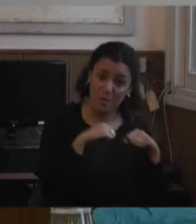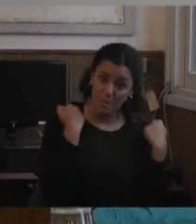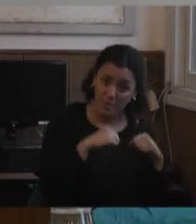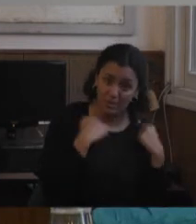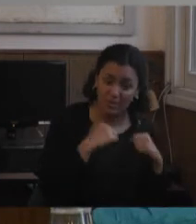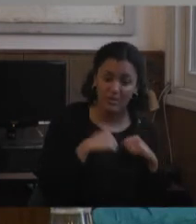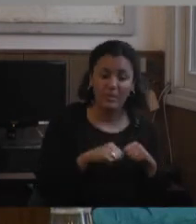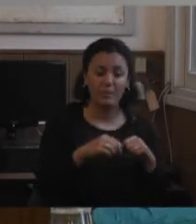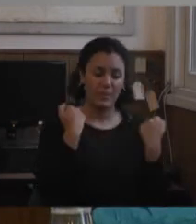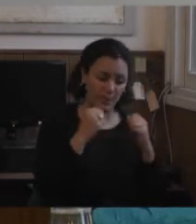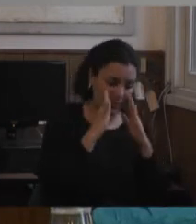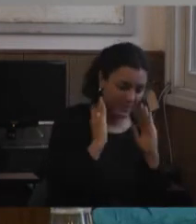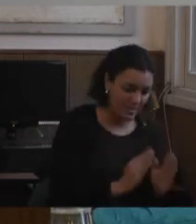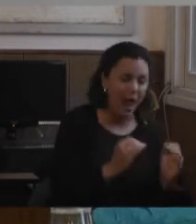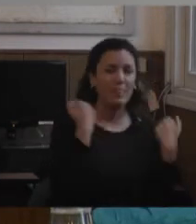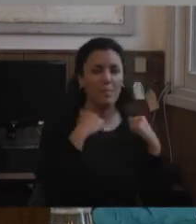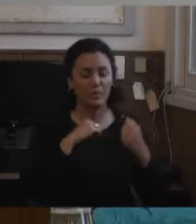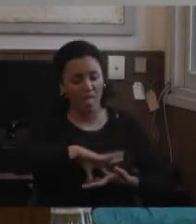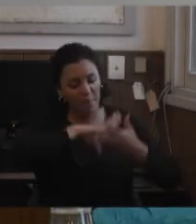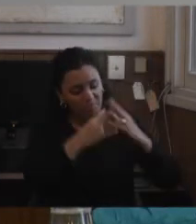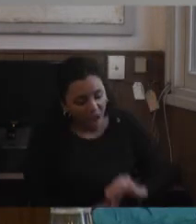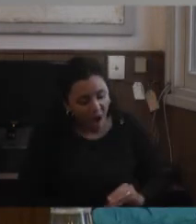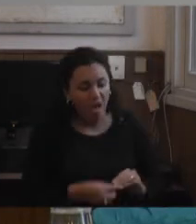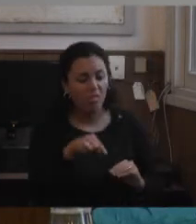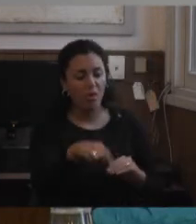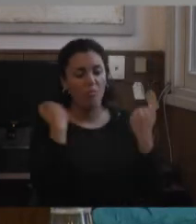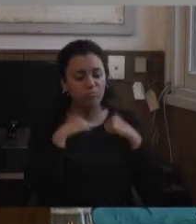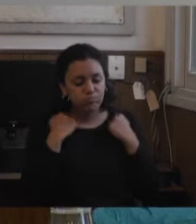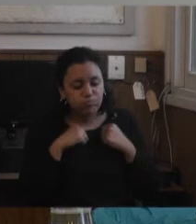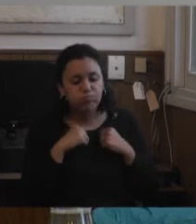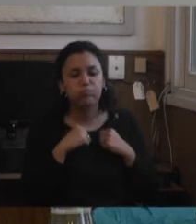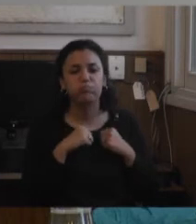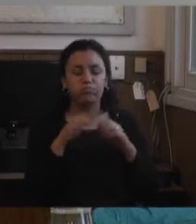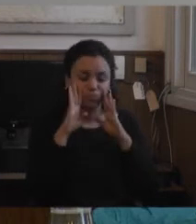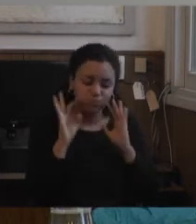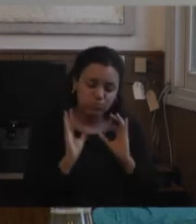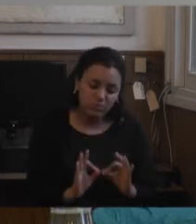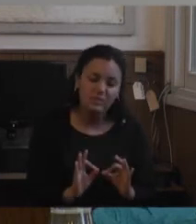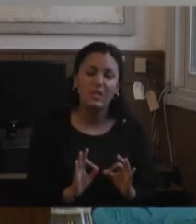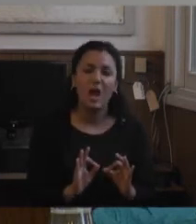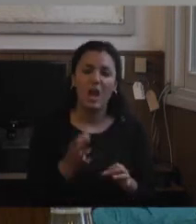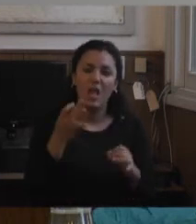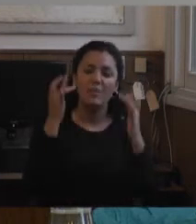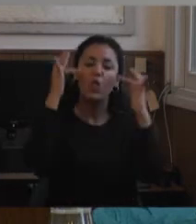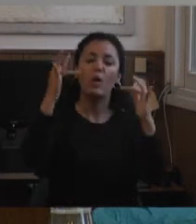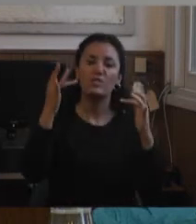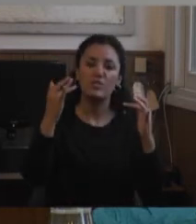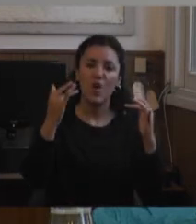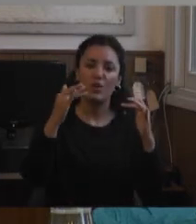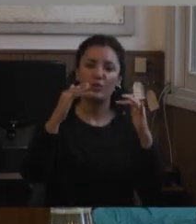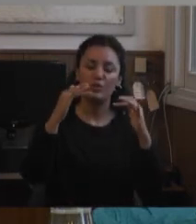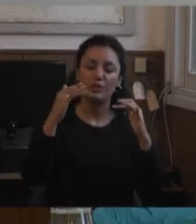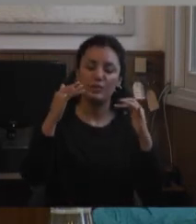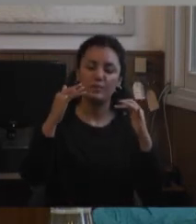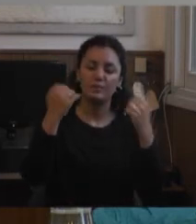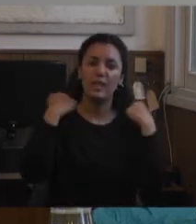deporte especial, deporte adaptado, educación física adaptada, educación física especial, esos son los títulos de materia de